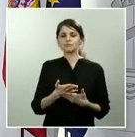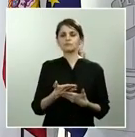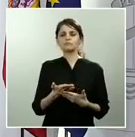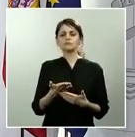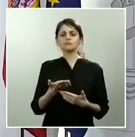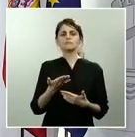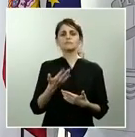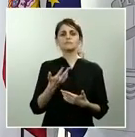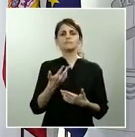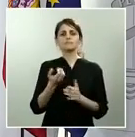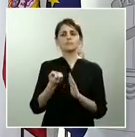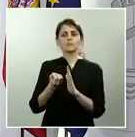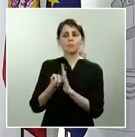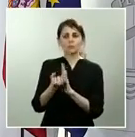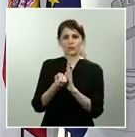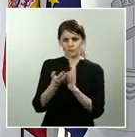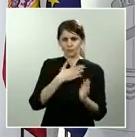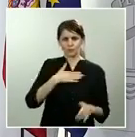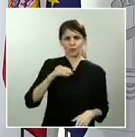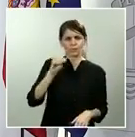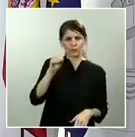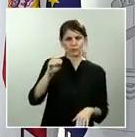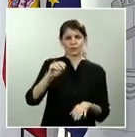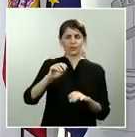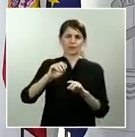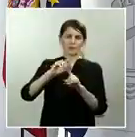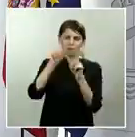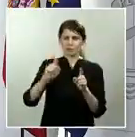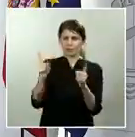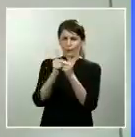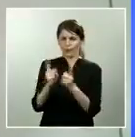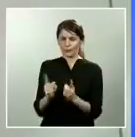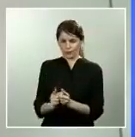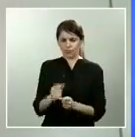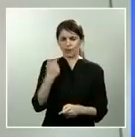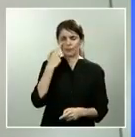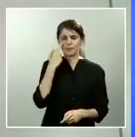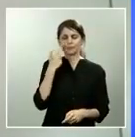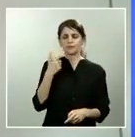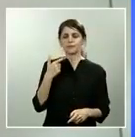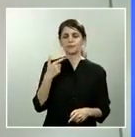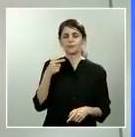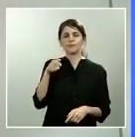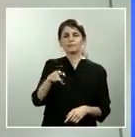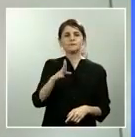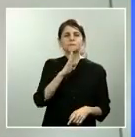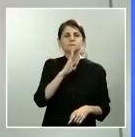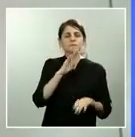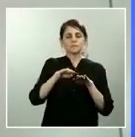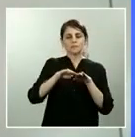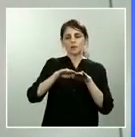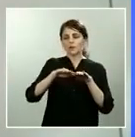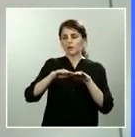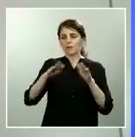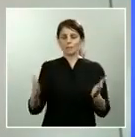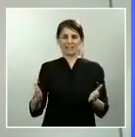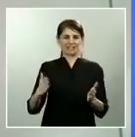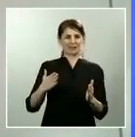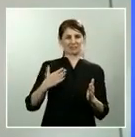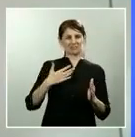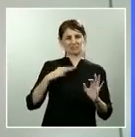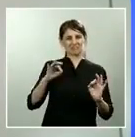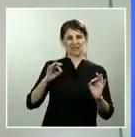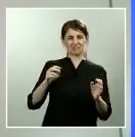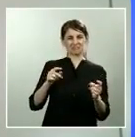varias preguntas breves. Por un lado, el hecho de que esa mesa que inicialmente quería poner en marcha el Gobierno, el presidente, se